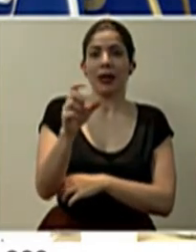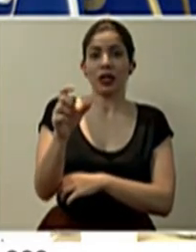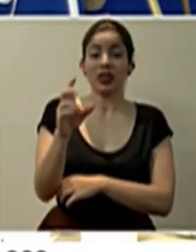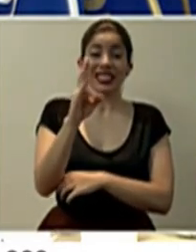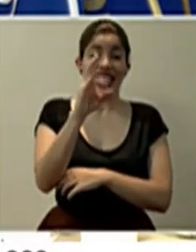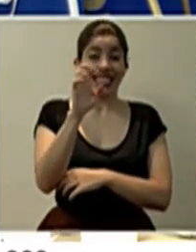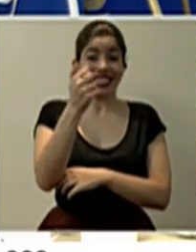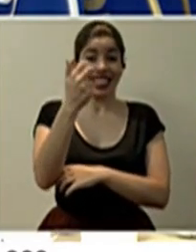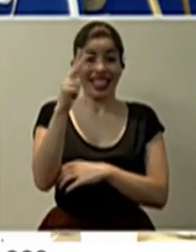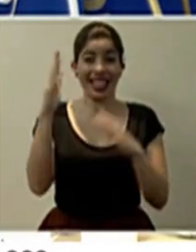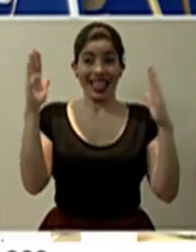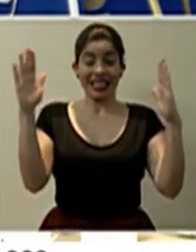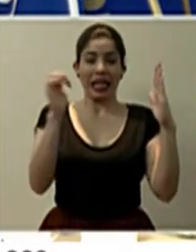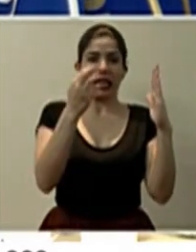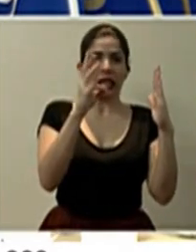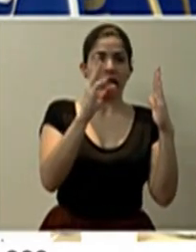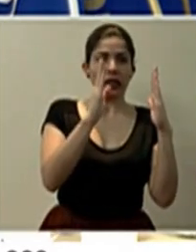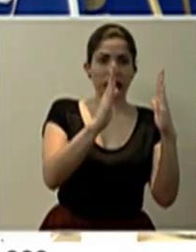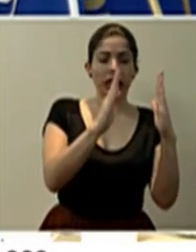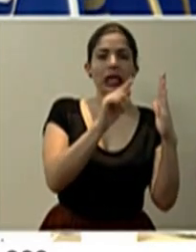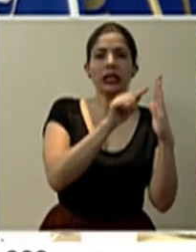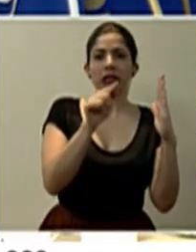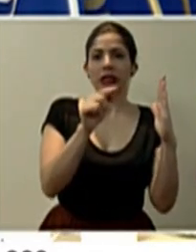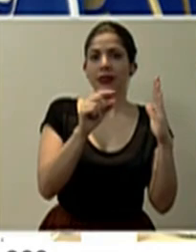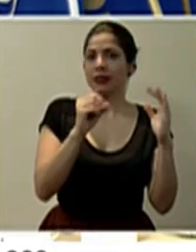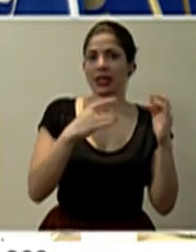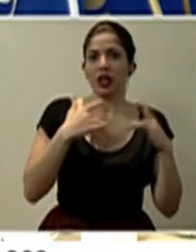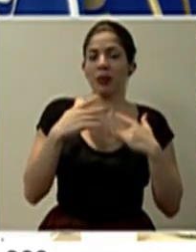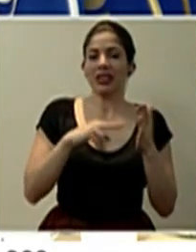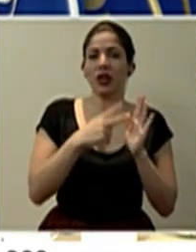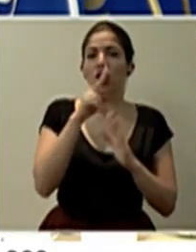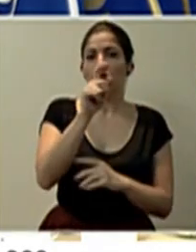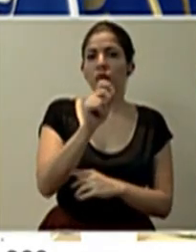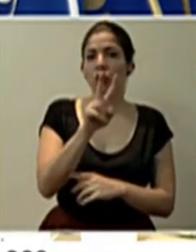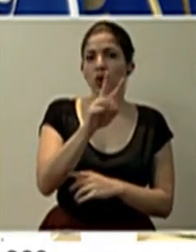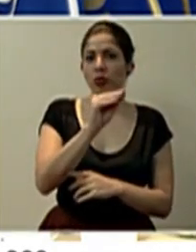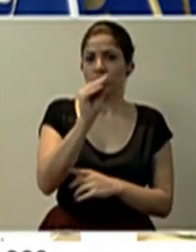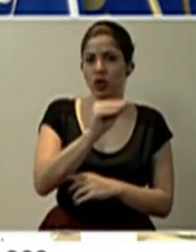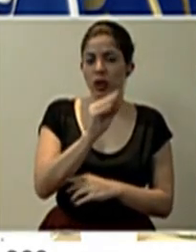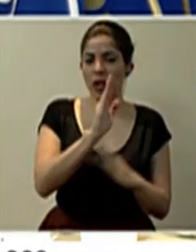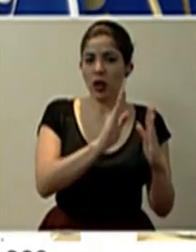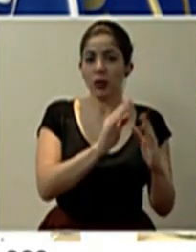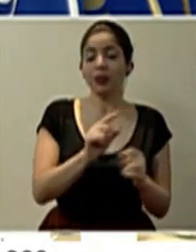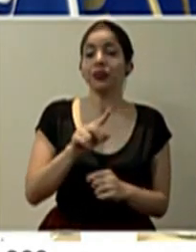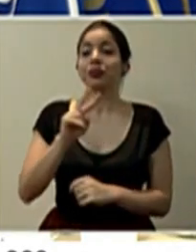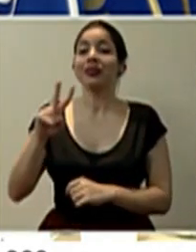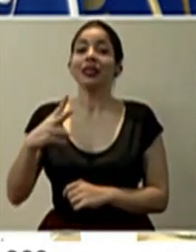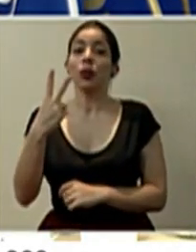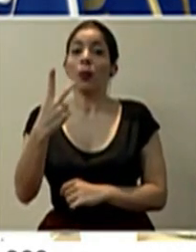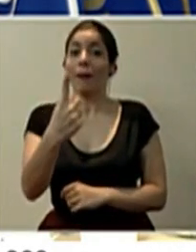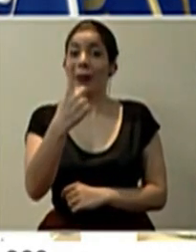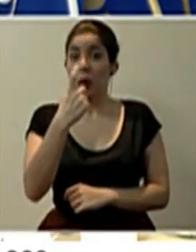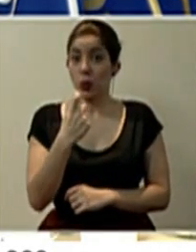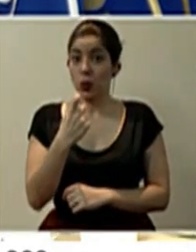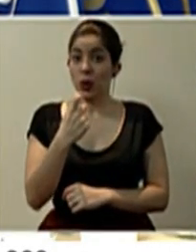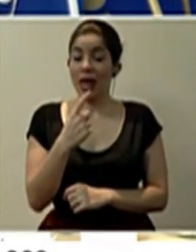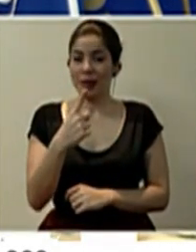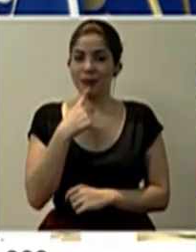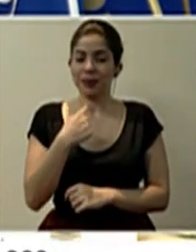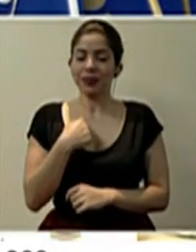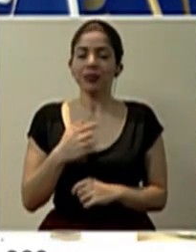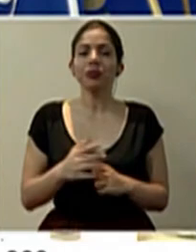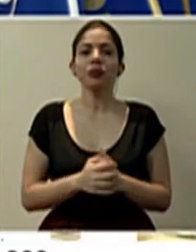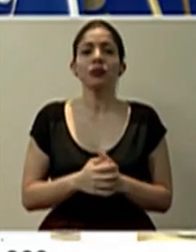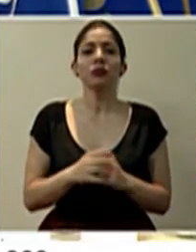713 casos totales, lo que significa un 2.2% del total. Y con relación a la segunda pregunta que me hacías, pues